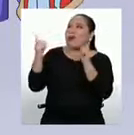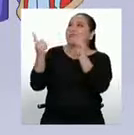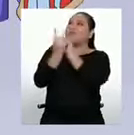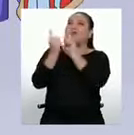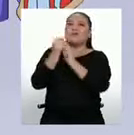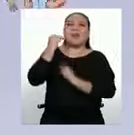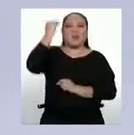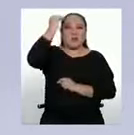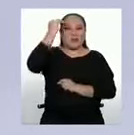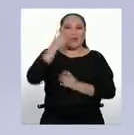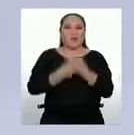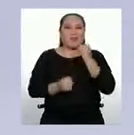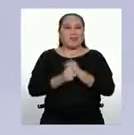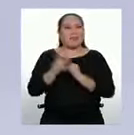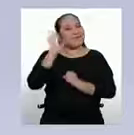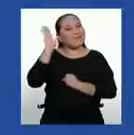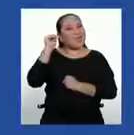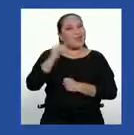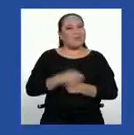quien hablar. Nos vemos. Hasta la próxima.